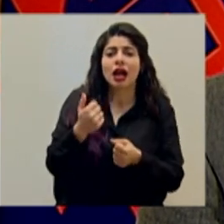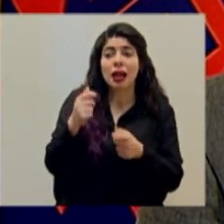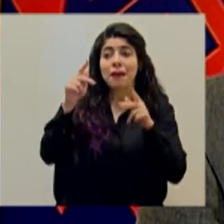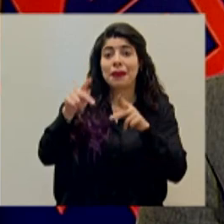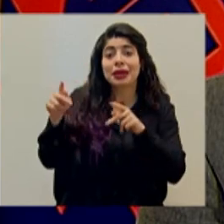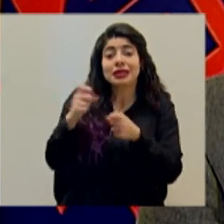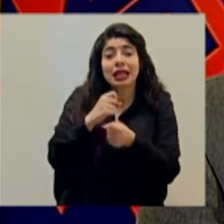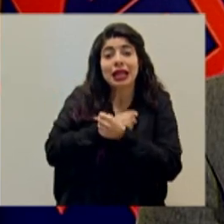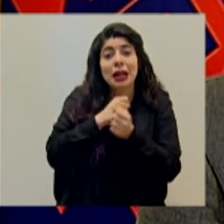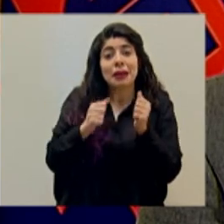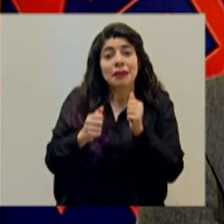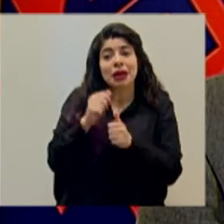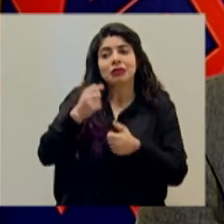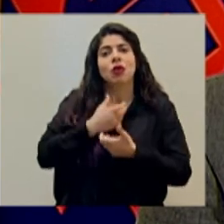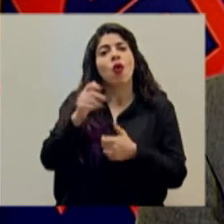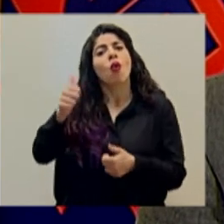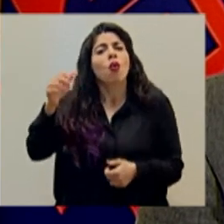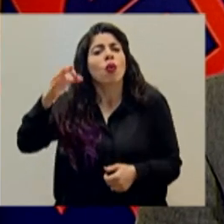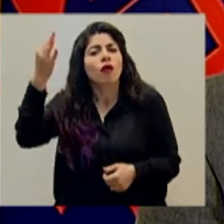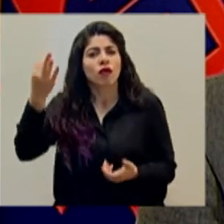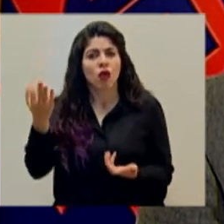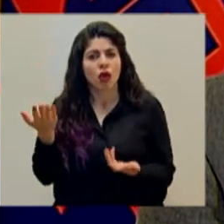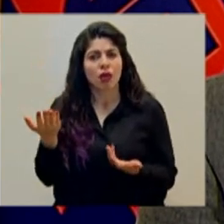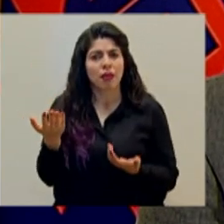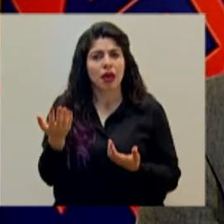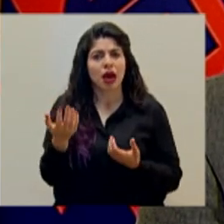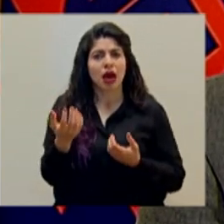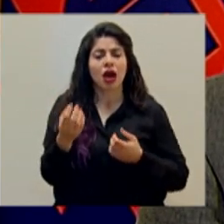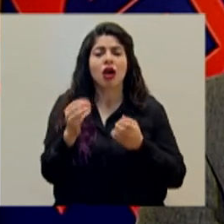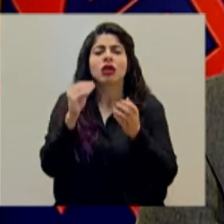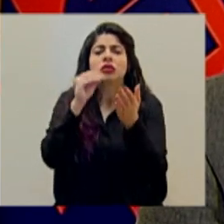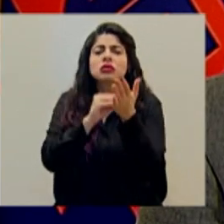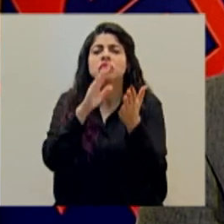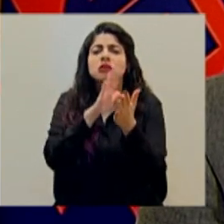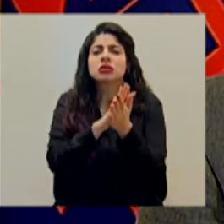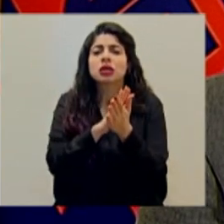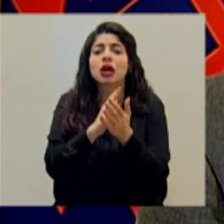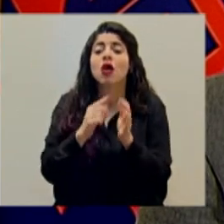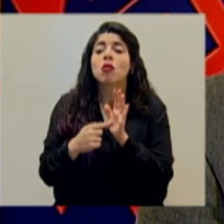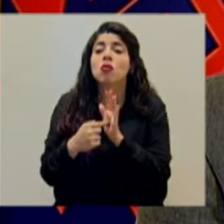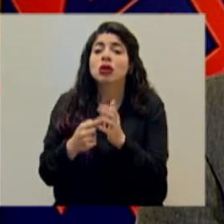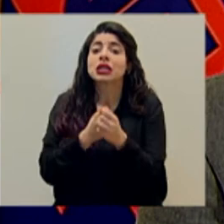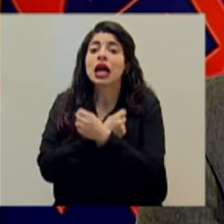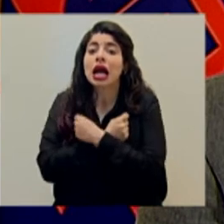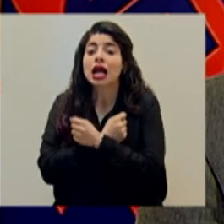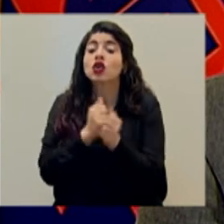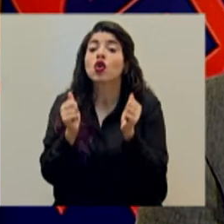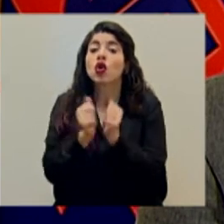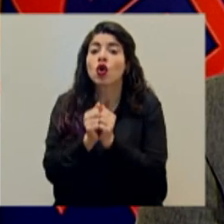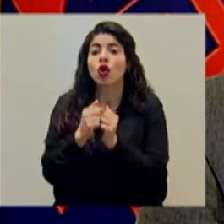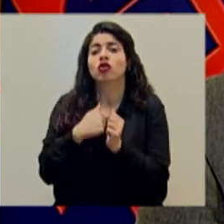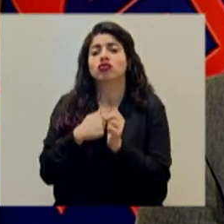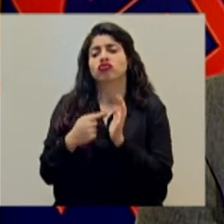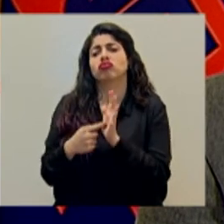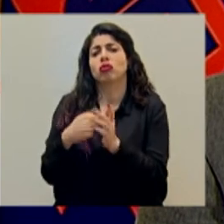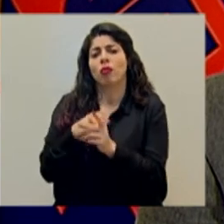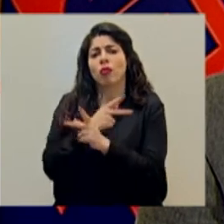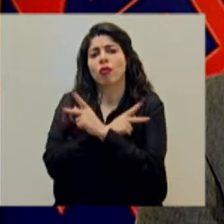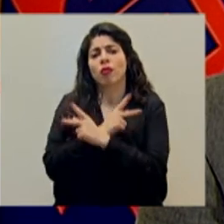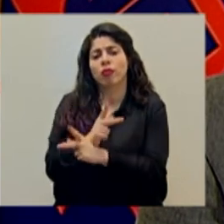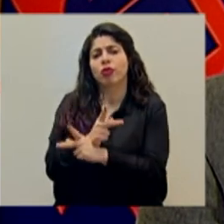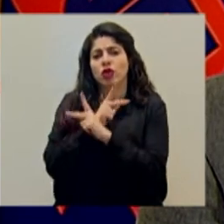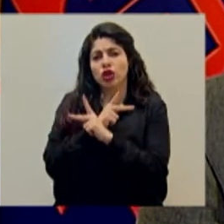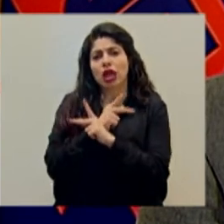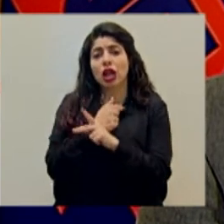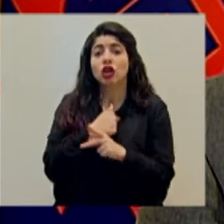más queremos, pero ese cariño con un sello importante de te estoy protegiendo. Mi cariño está